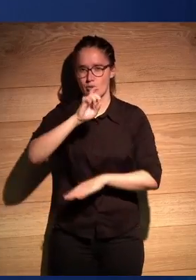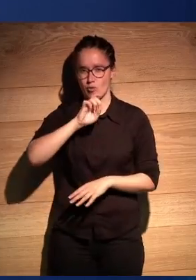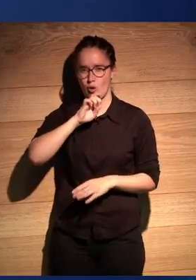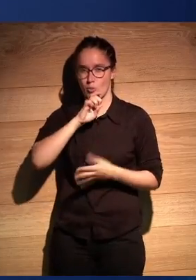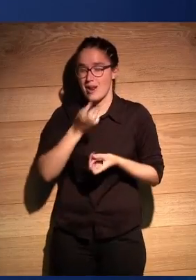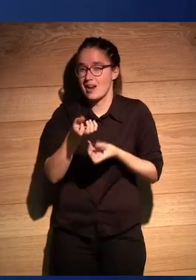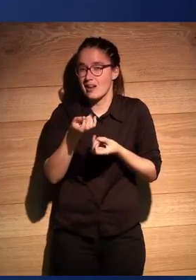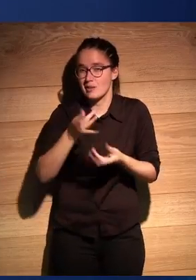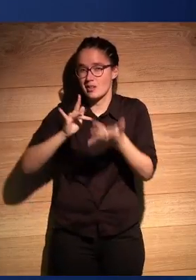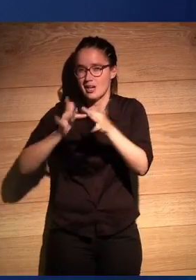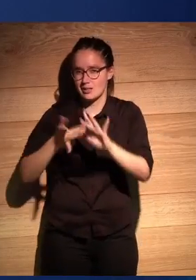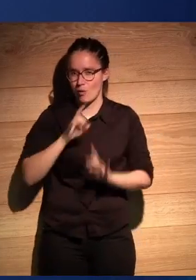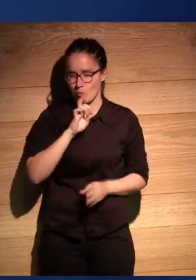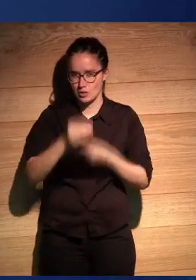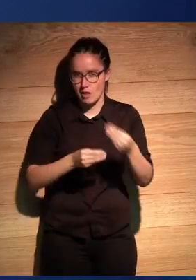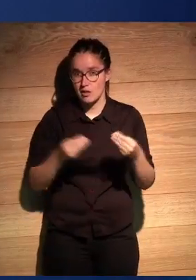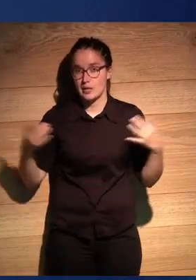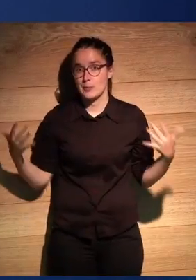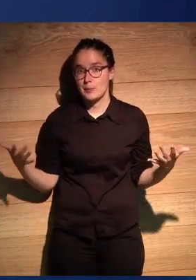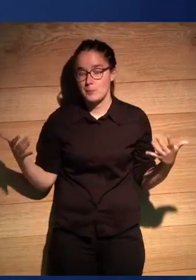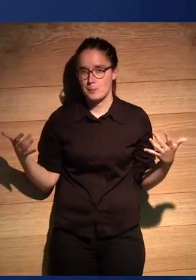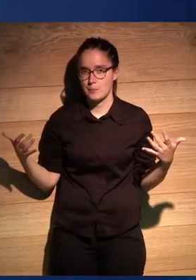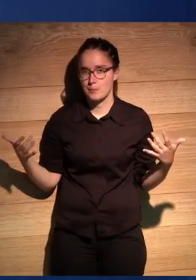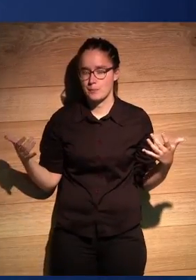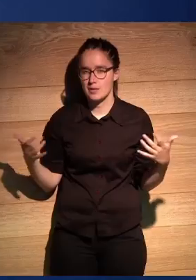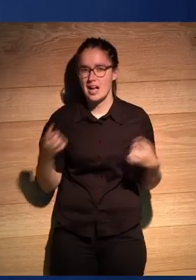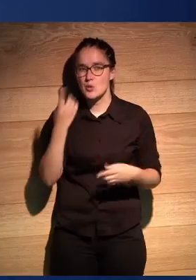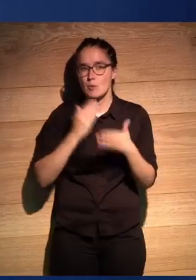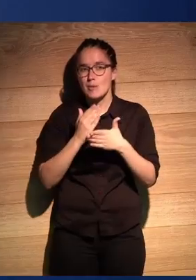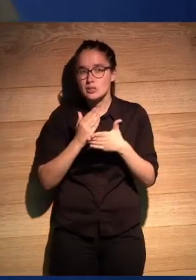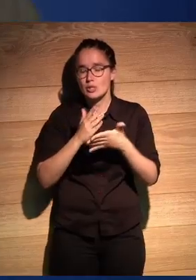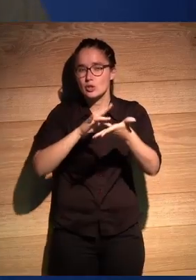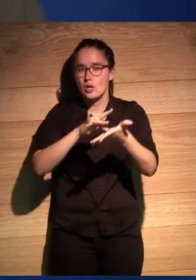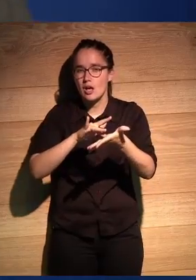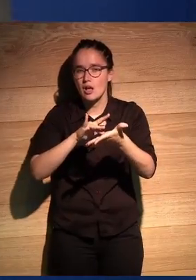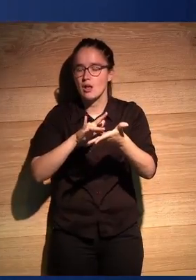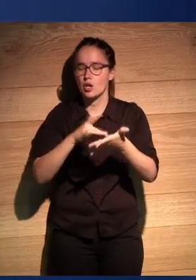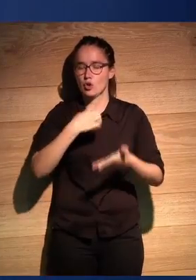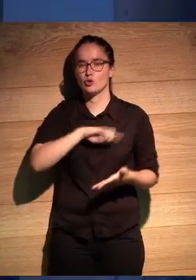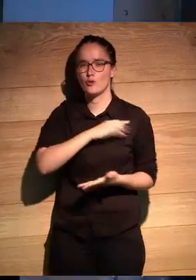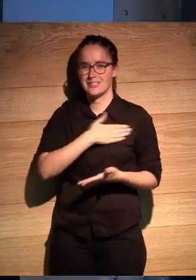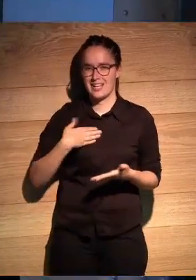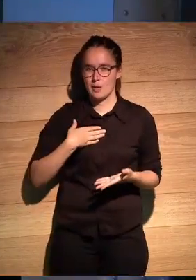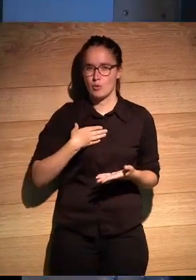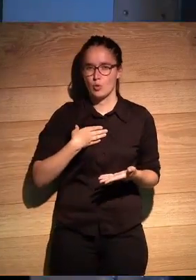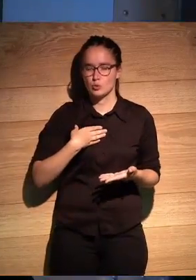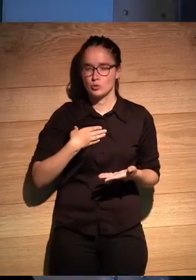esta narrativa interactiva. Así pues. Bueno, hay un momento en el que llegamos y decimos, bueno, nosotros queremos